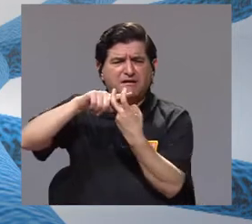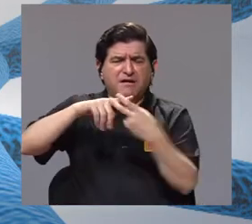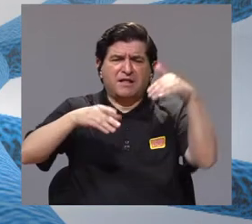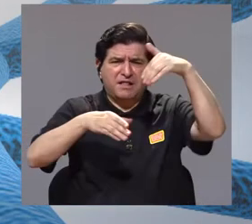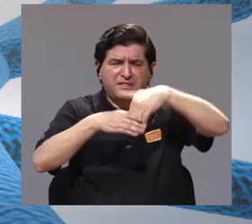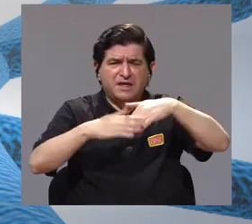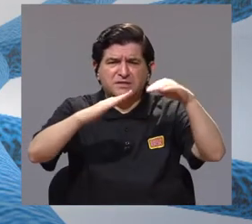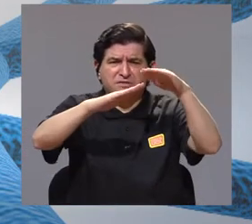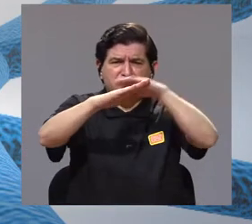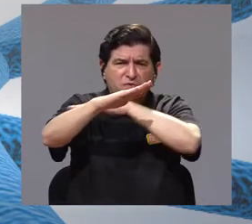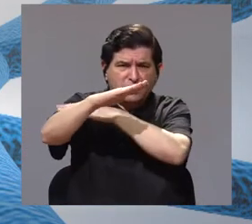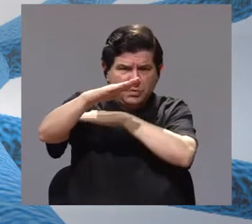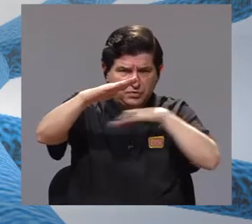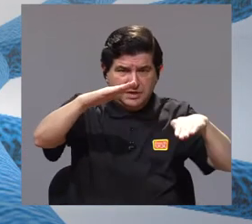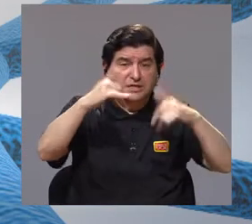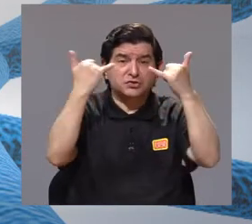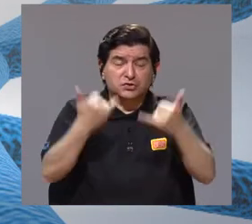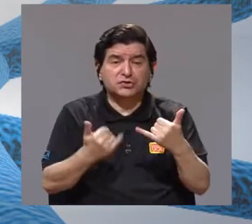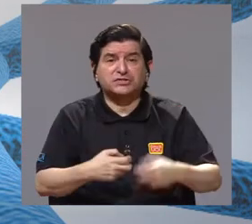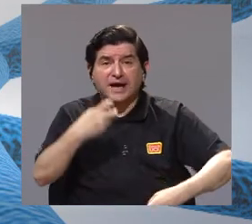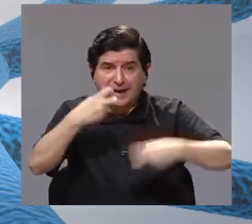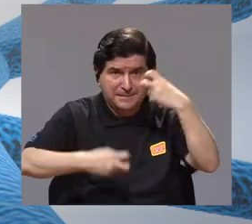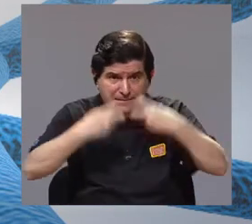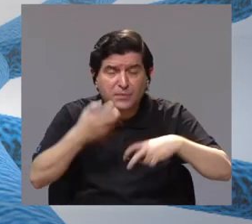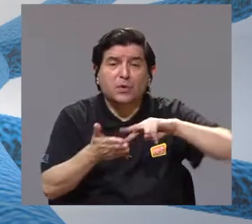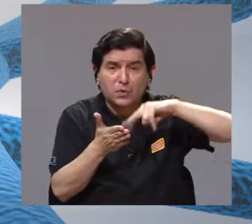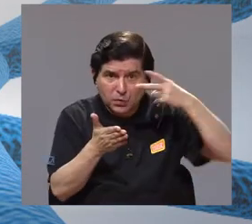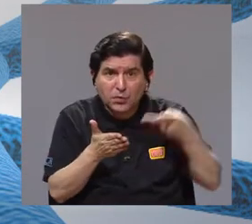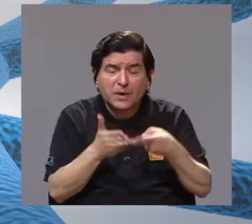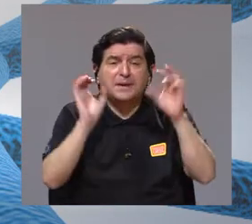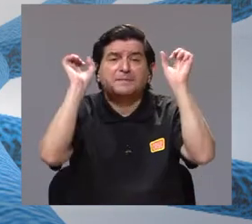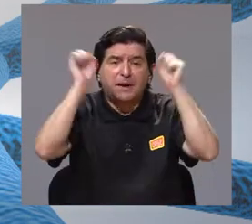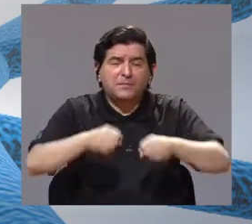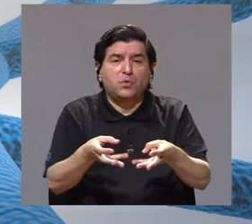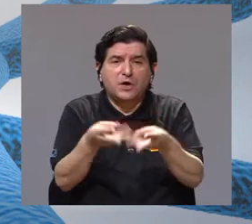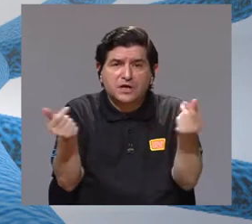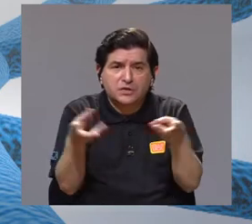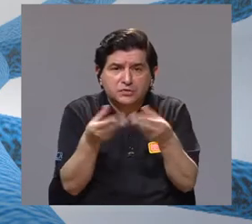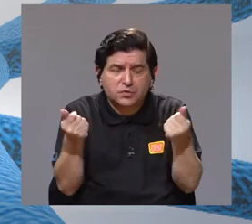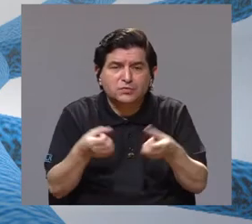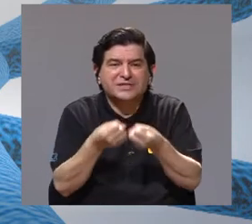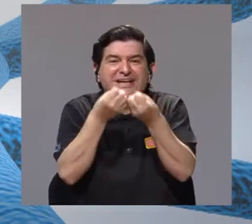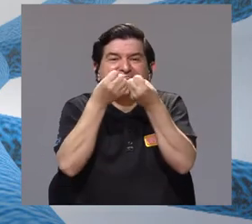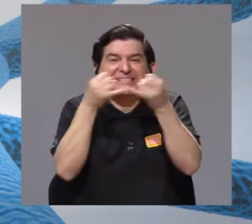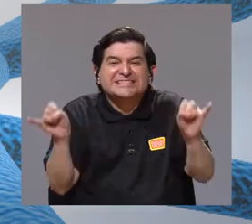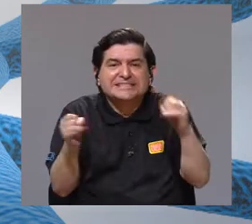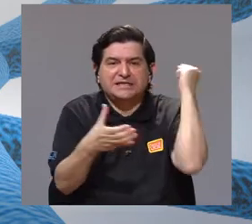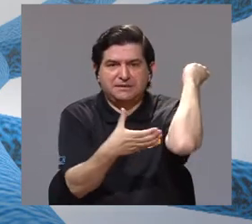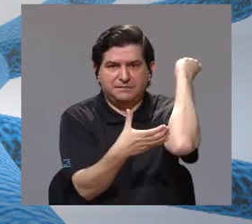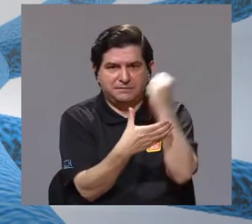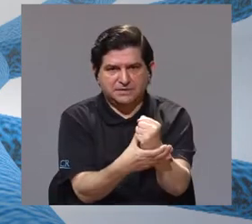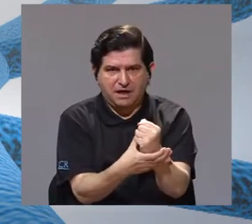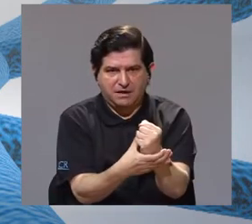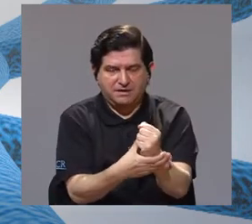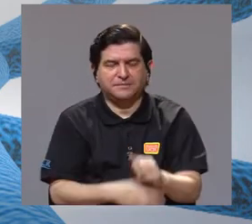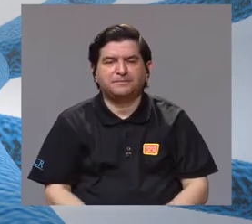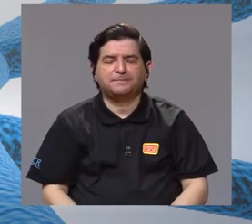y que cuando ya sea realmente una molestia o una amenaza se puede solucionar esto sin matarlos.